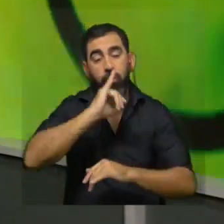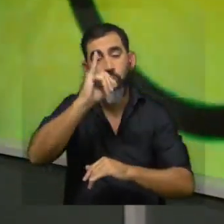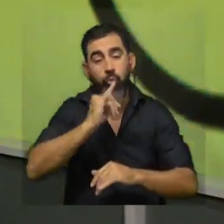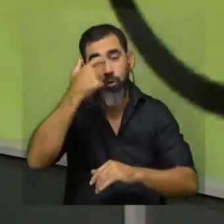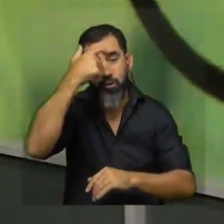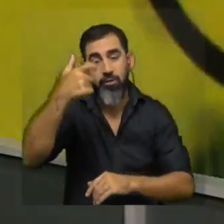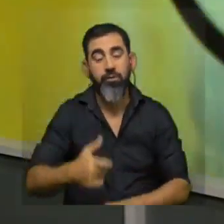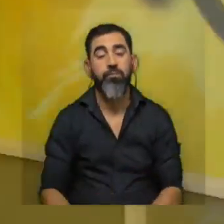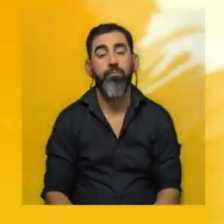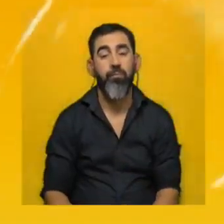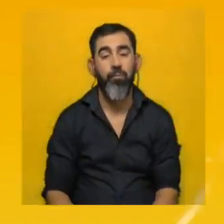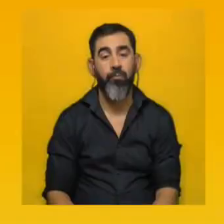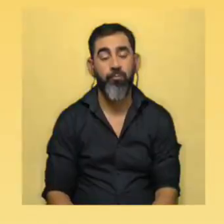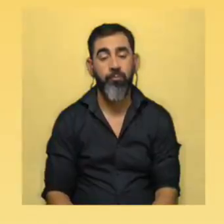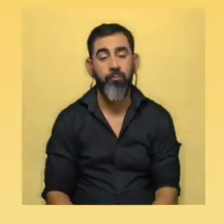científicas.